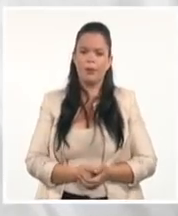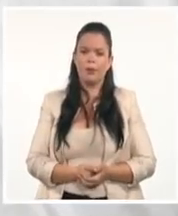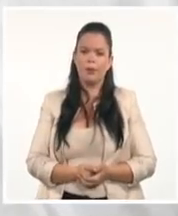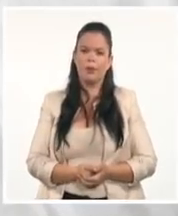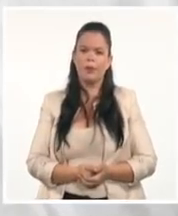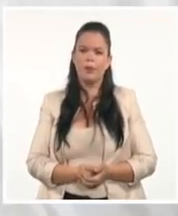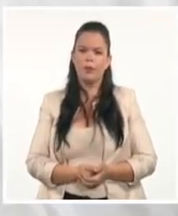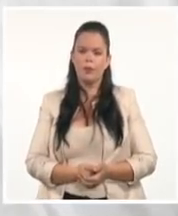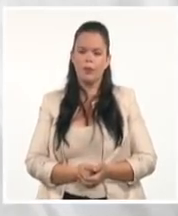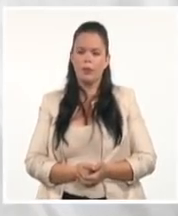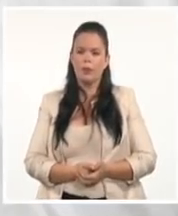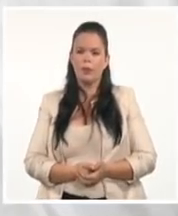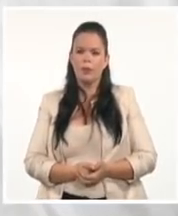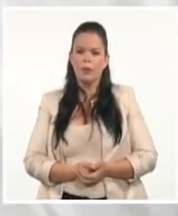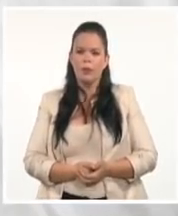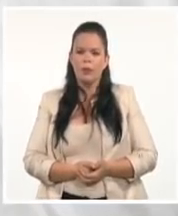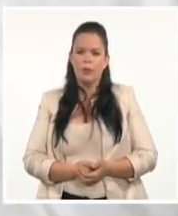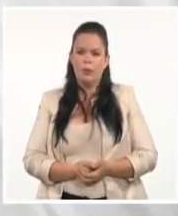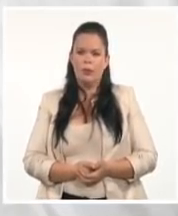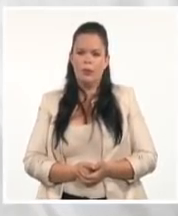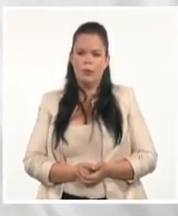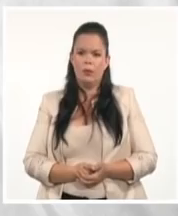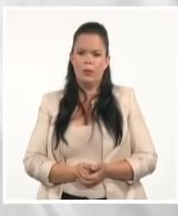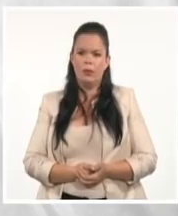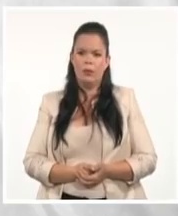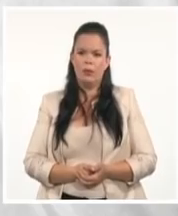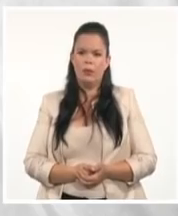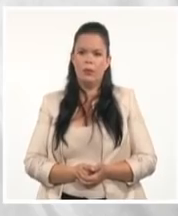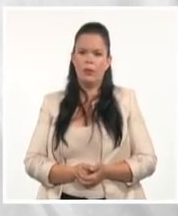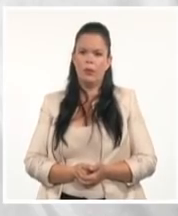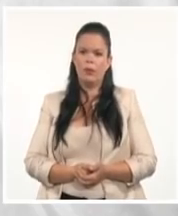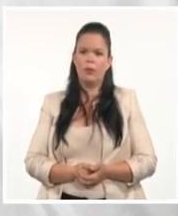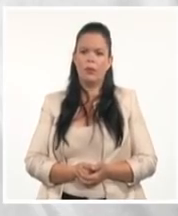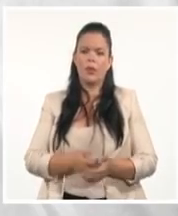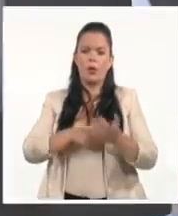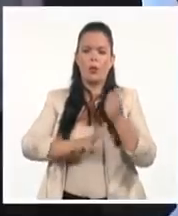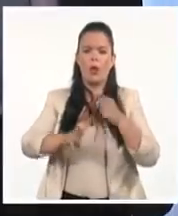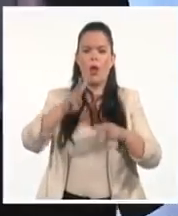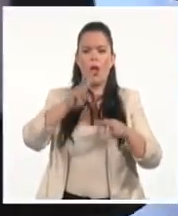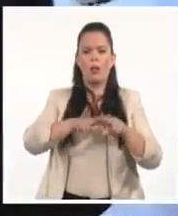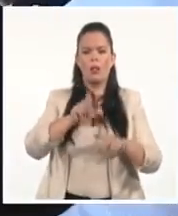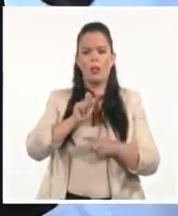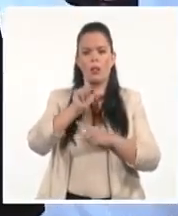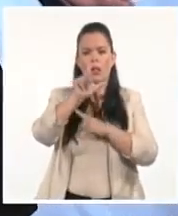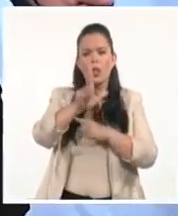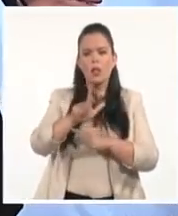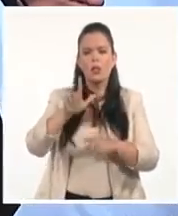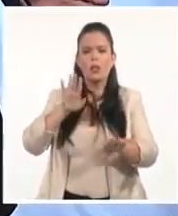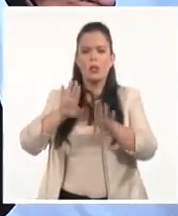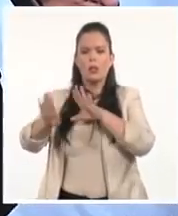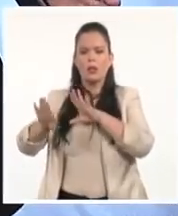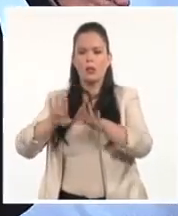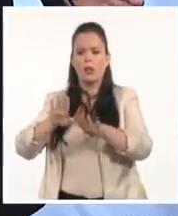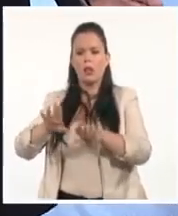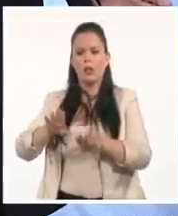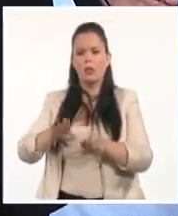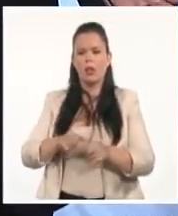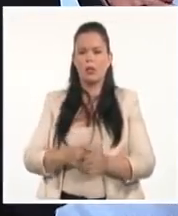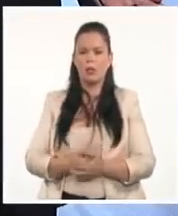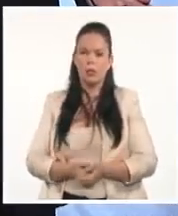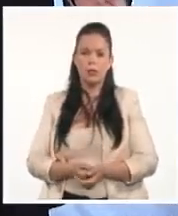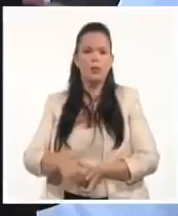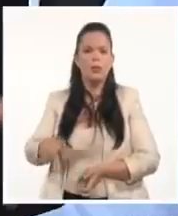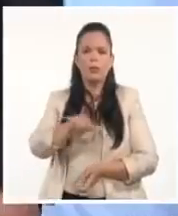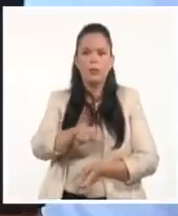Punto de Venta Coraliz en Guines. Tienda San José Holguín. Rotura de Cristales. ¿Qué ocurrió después, después de la